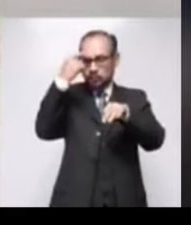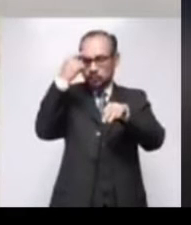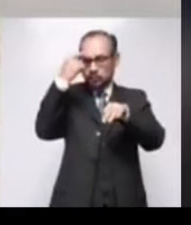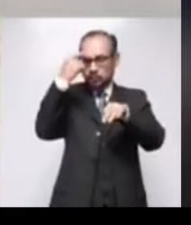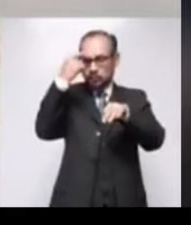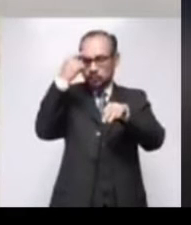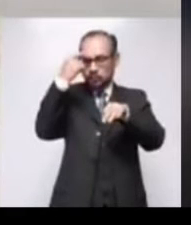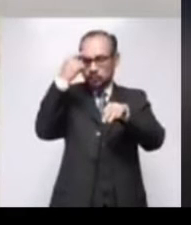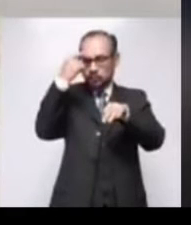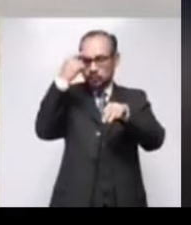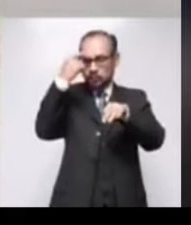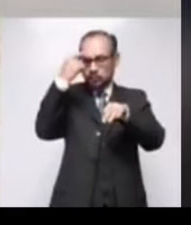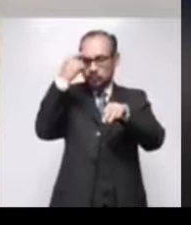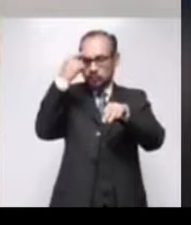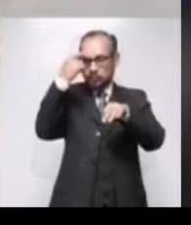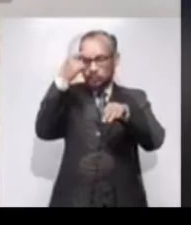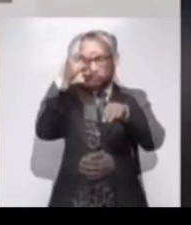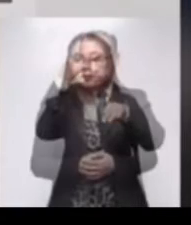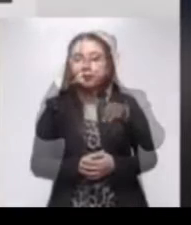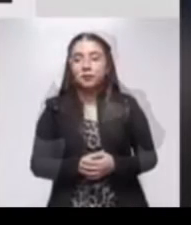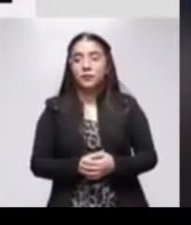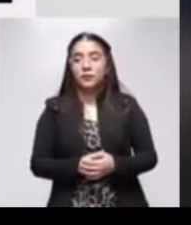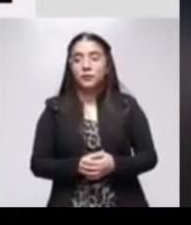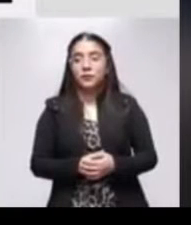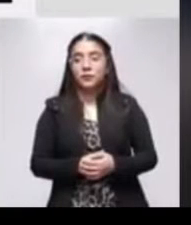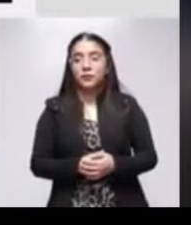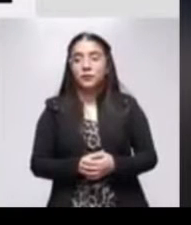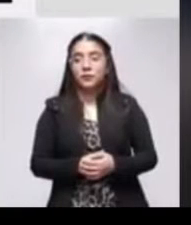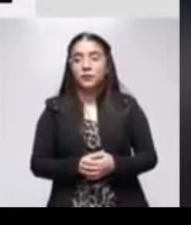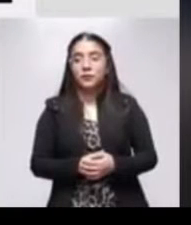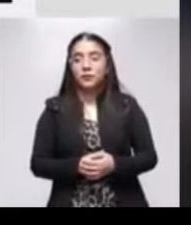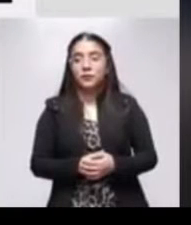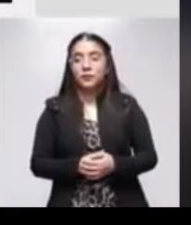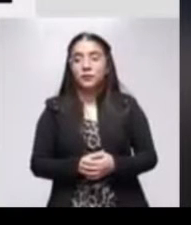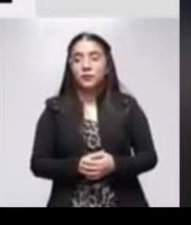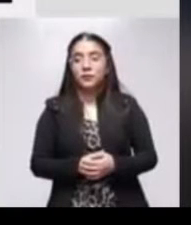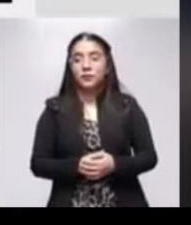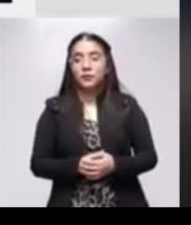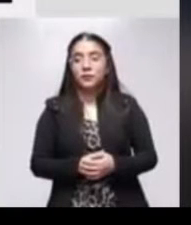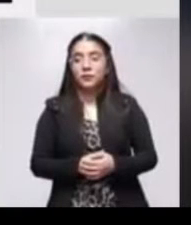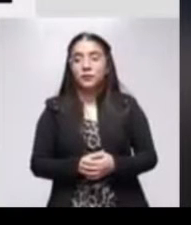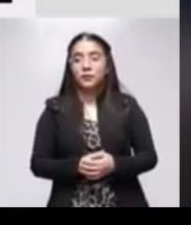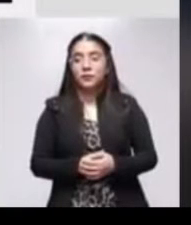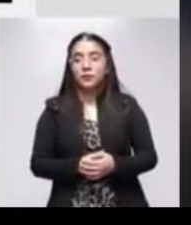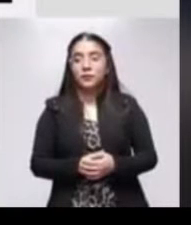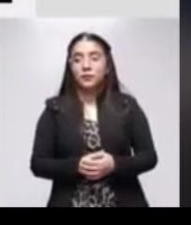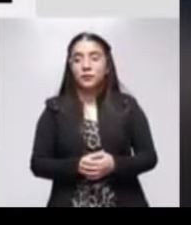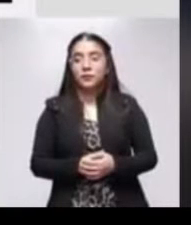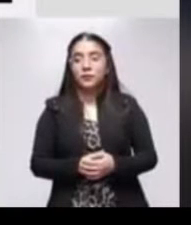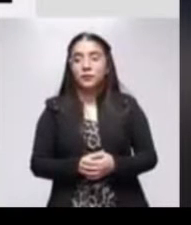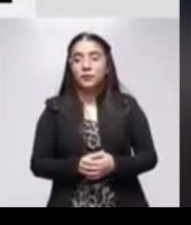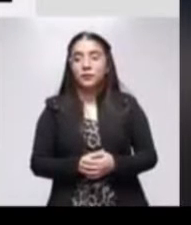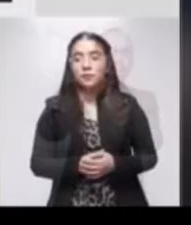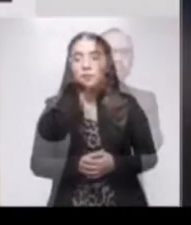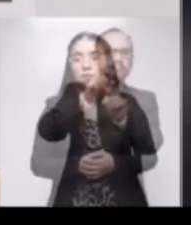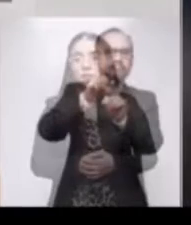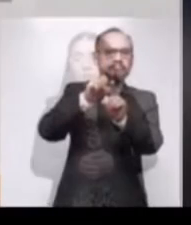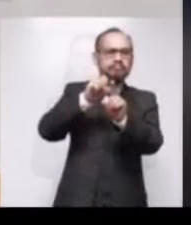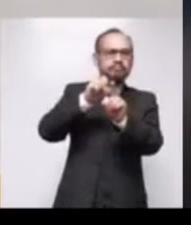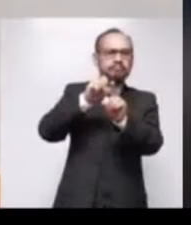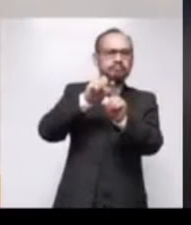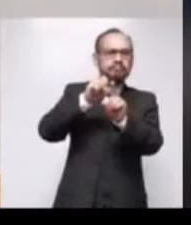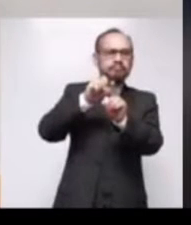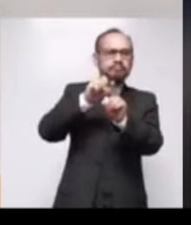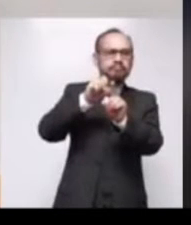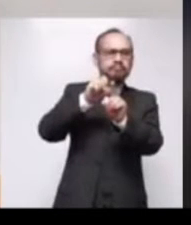debate con la certeza de triunfo. Agradecer es para Raúl Meneses lo más importante. La gratitud es con la gente